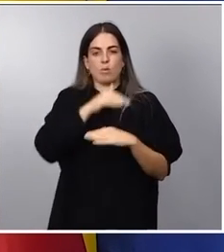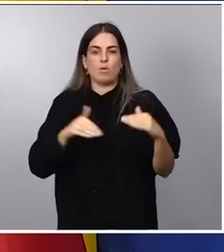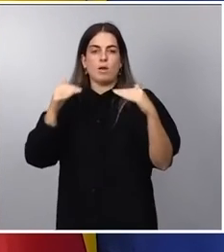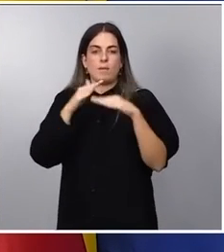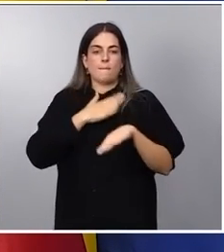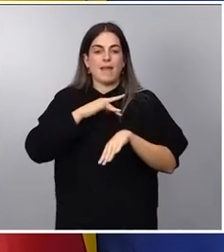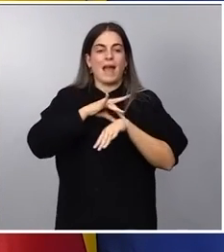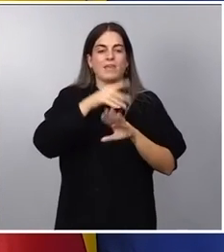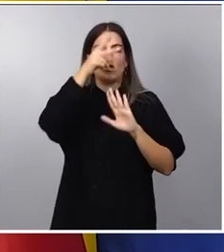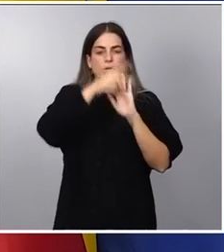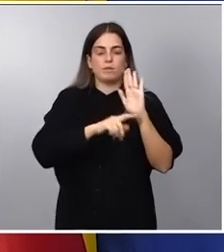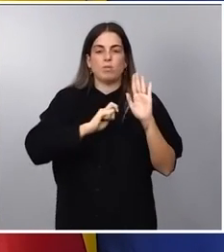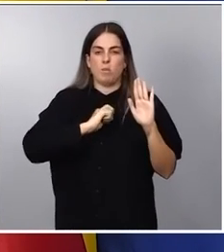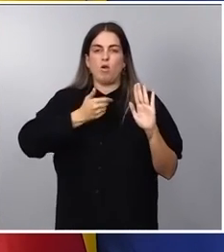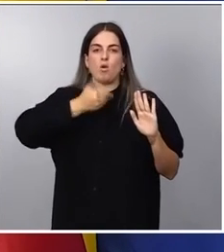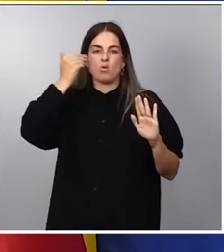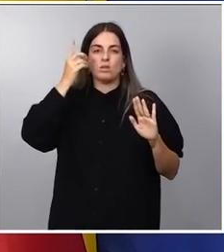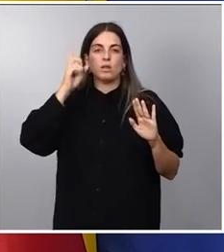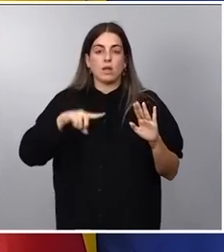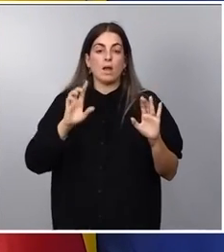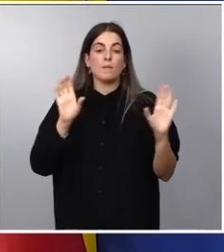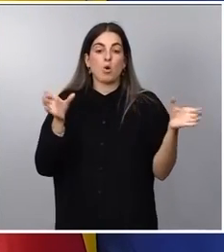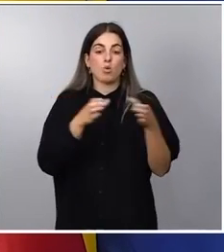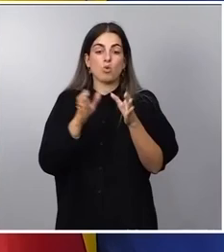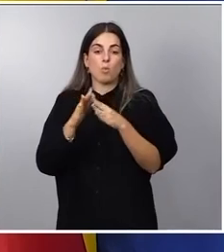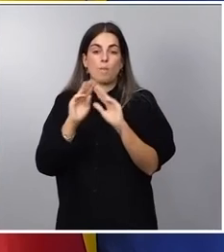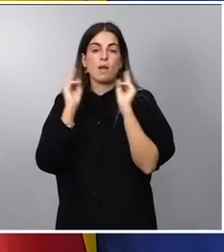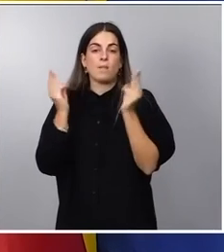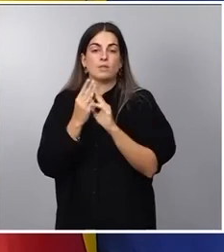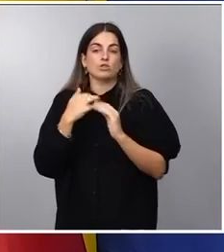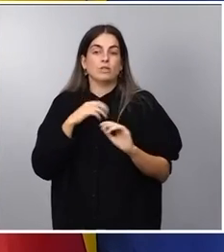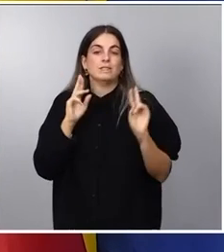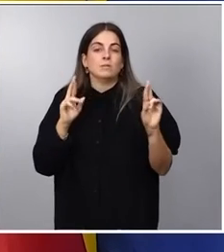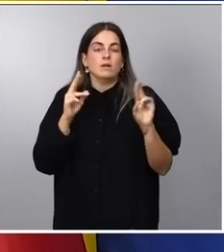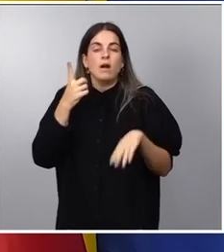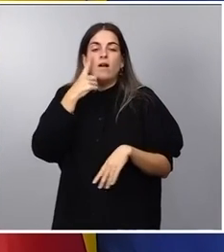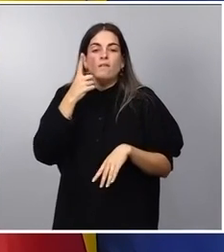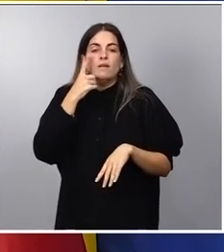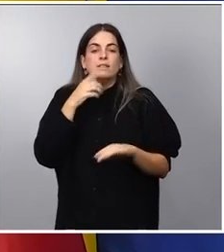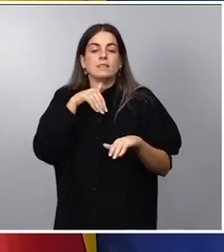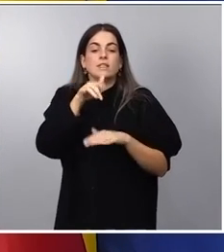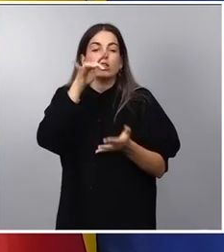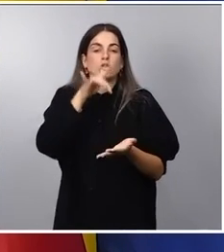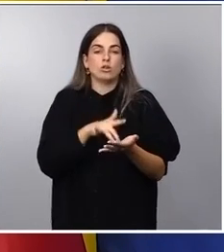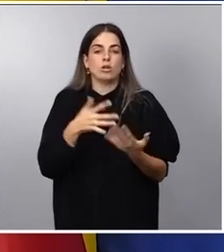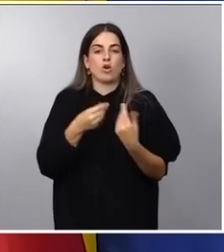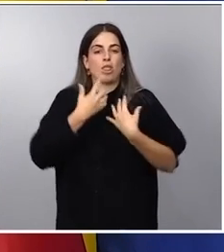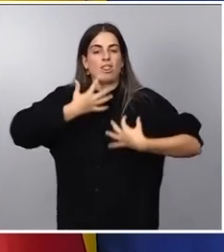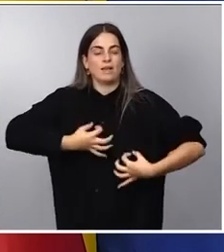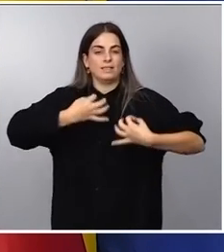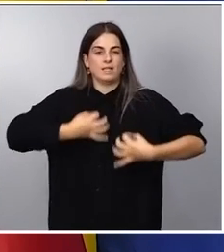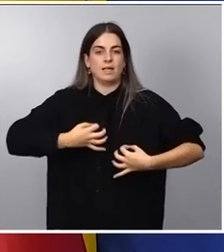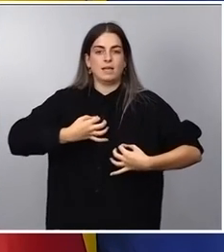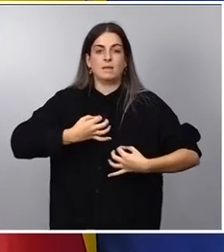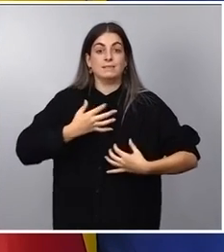en ese respeto a los grupos parlamentarios, esperando esos acontecimientos con la certeza de que siempre que las leyes que